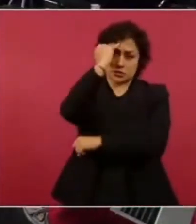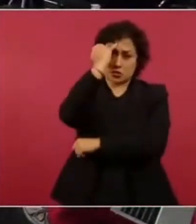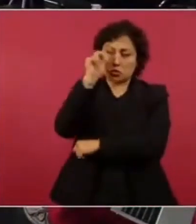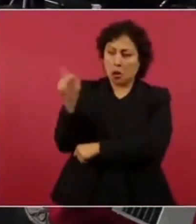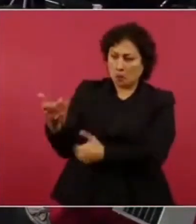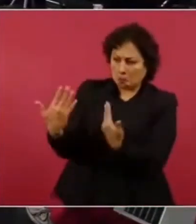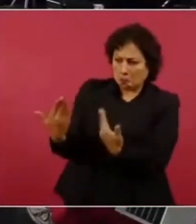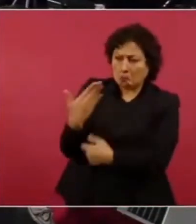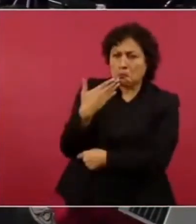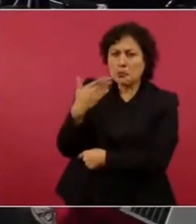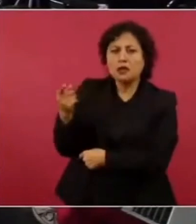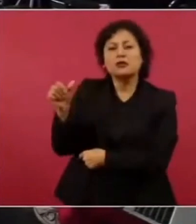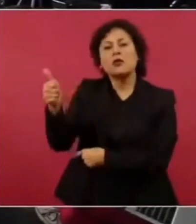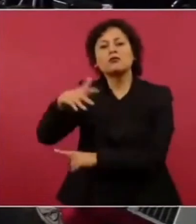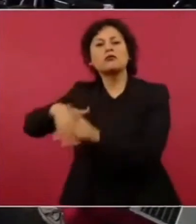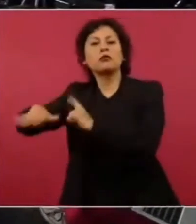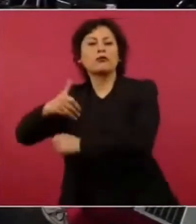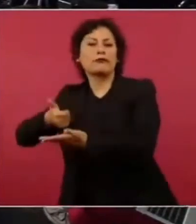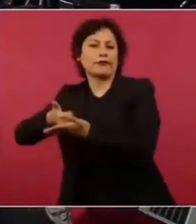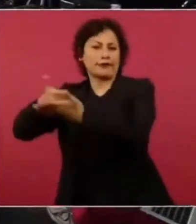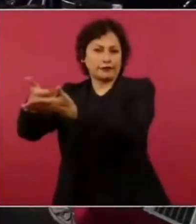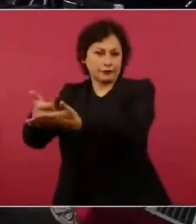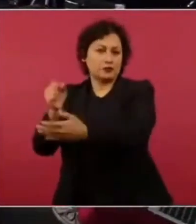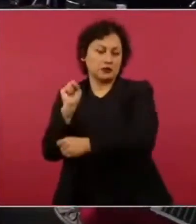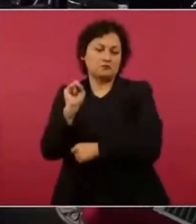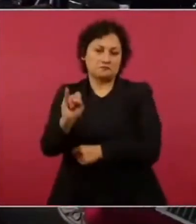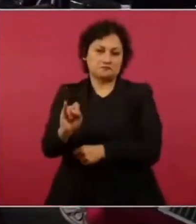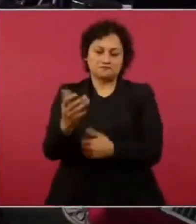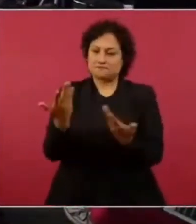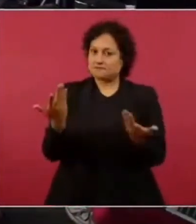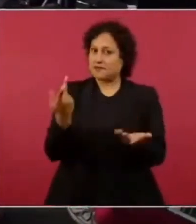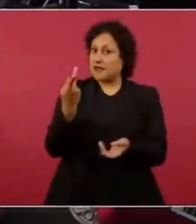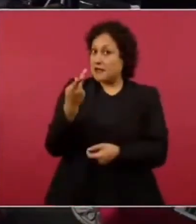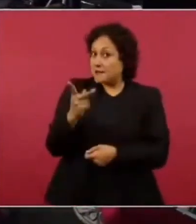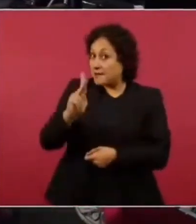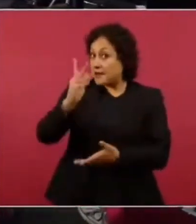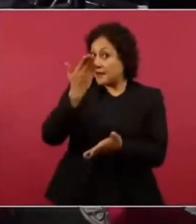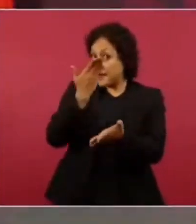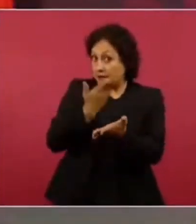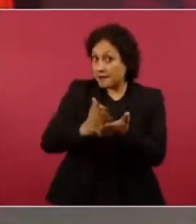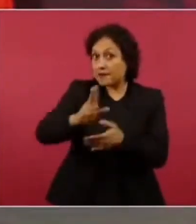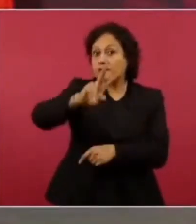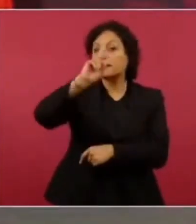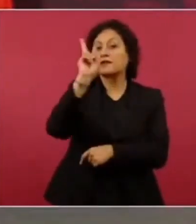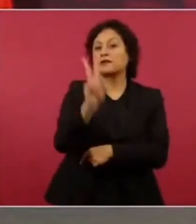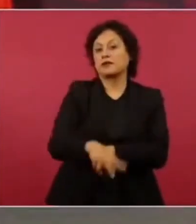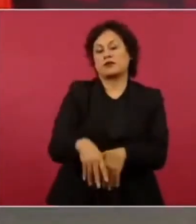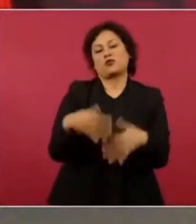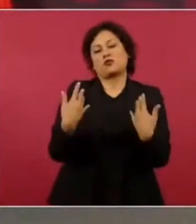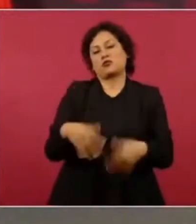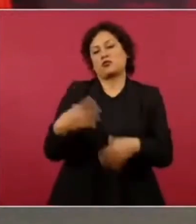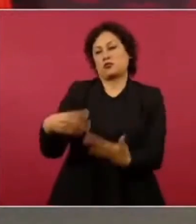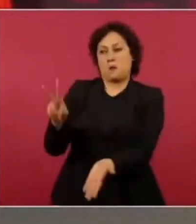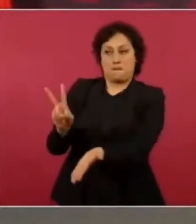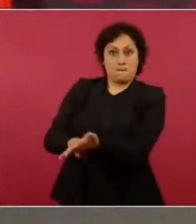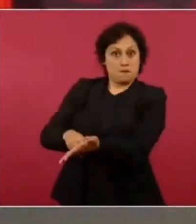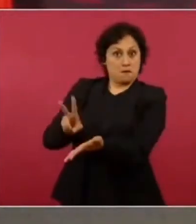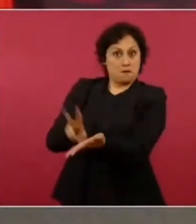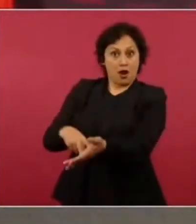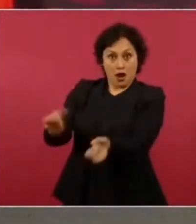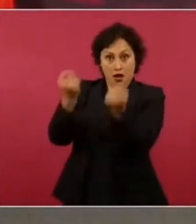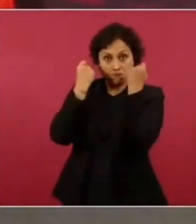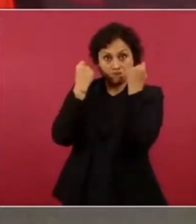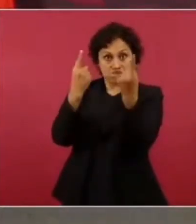que le ayudan además si es muy meritorio porque estamos hablando de